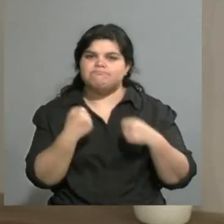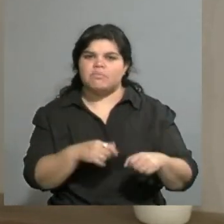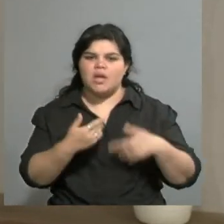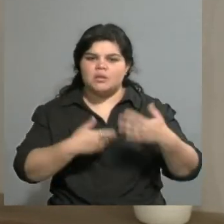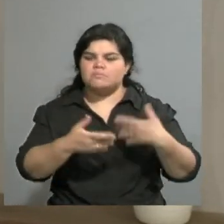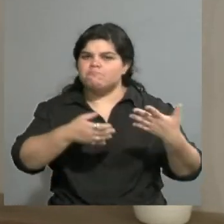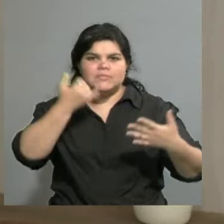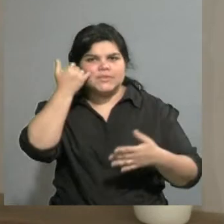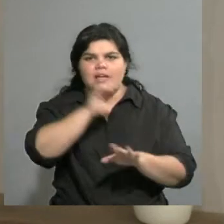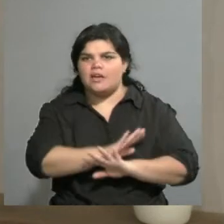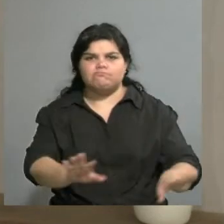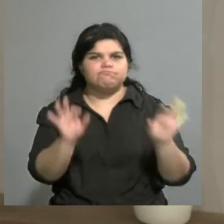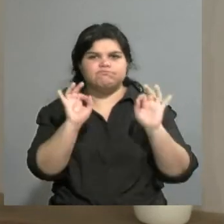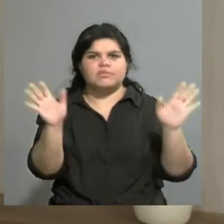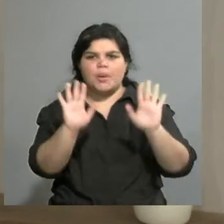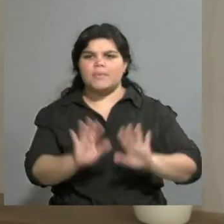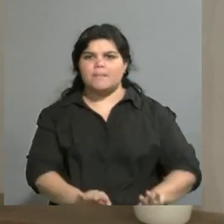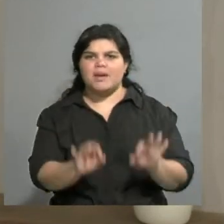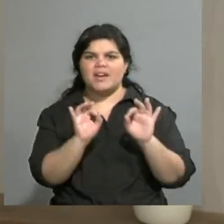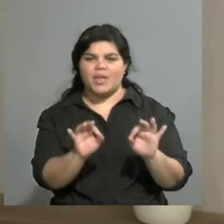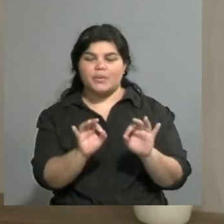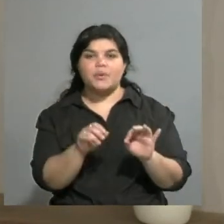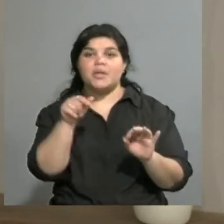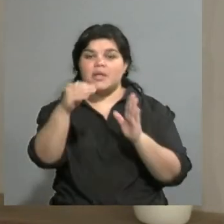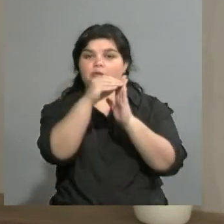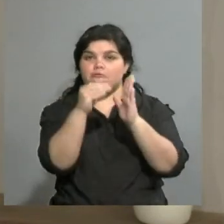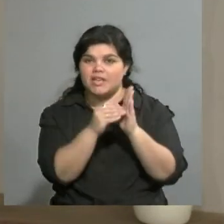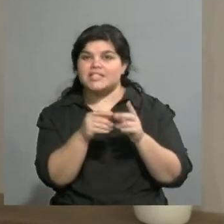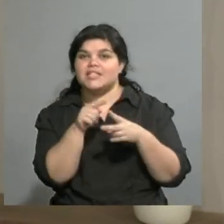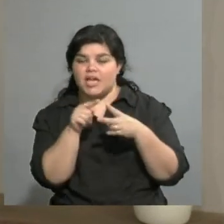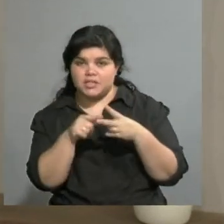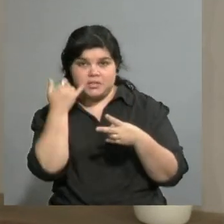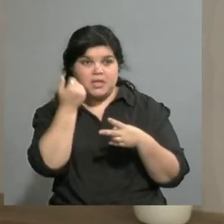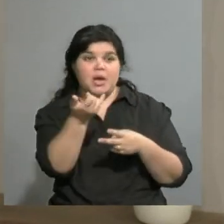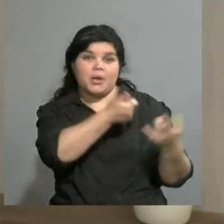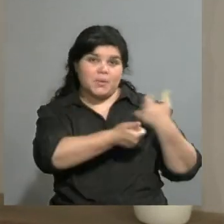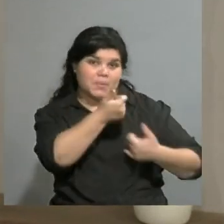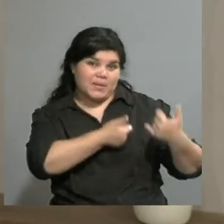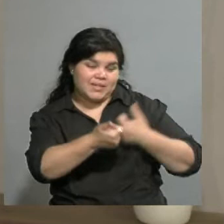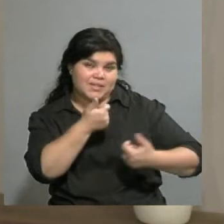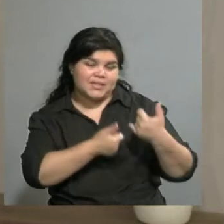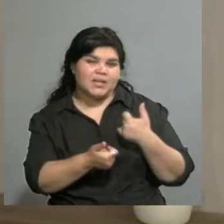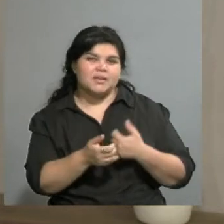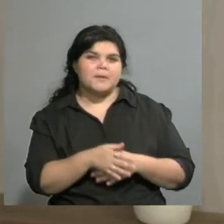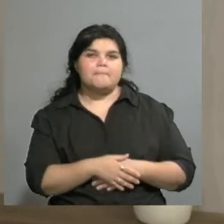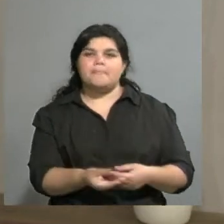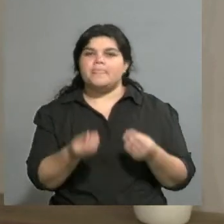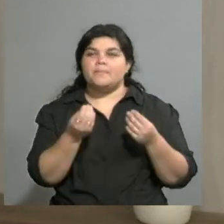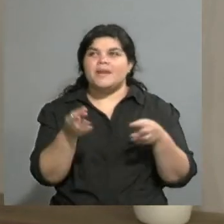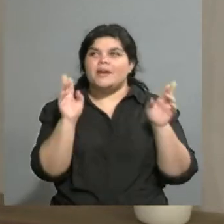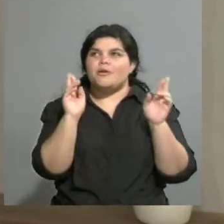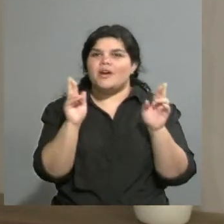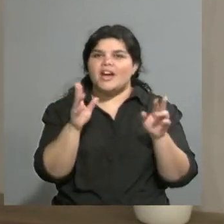tener estas próximas fechas. Como decías vos, Fabián, esto de que ojalá vengan muchas